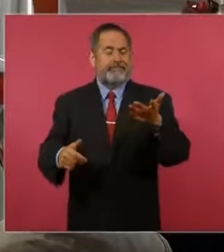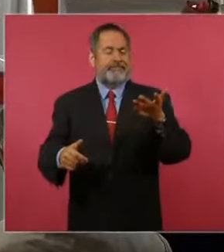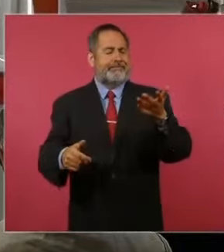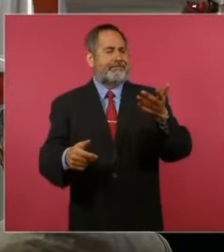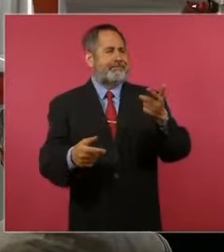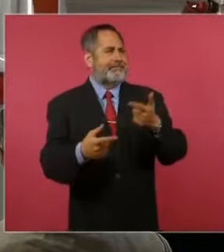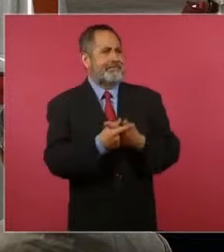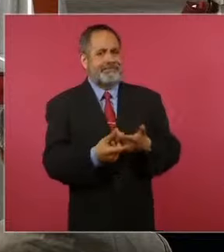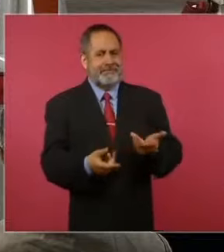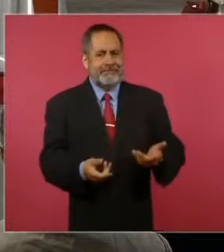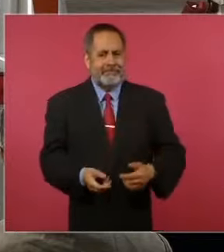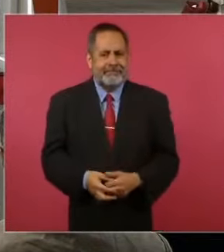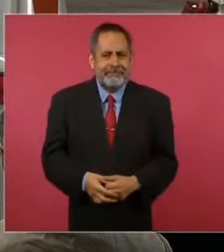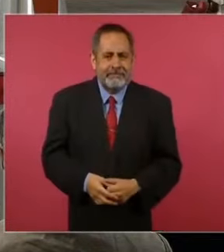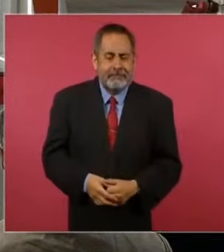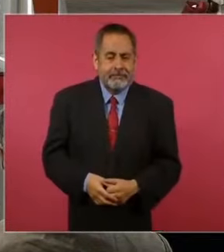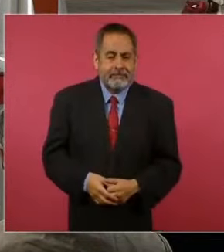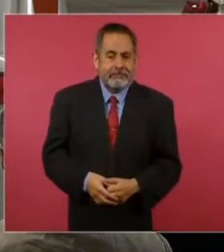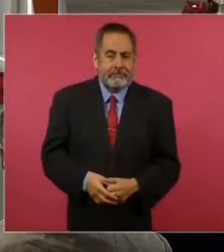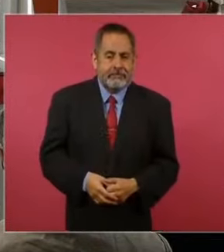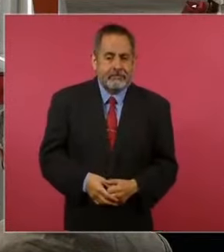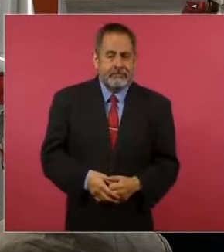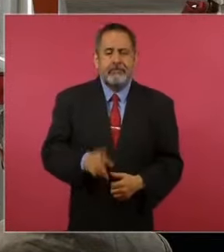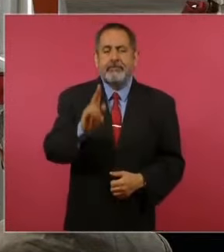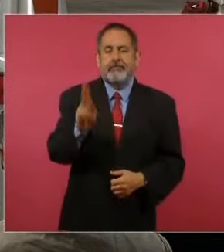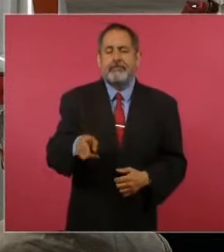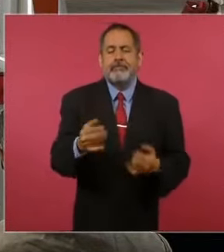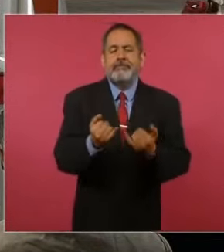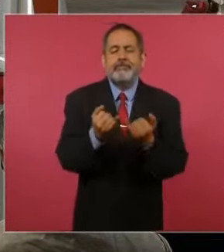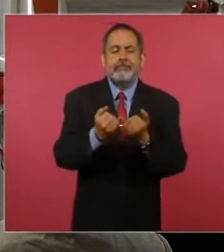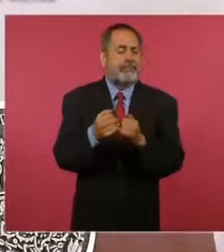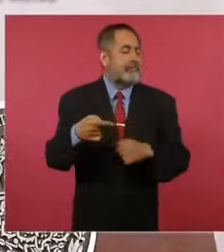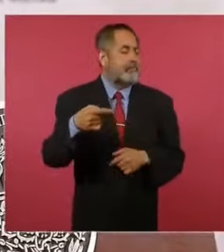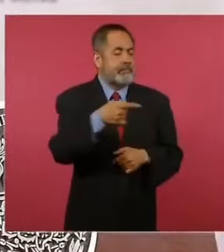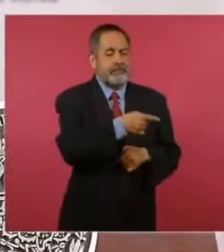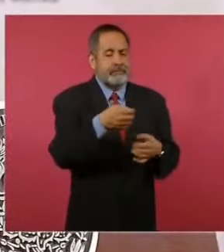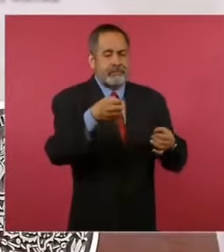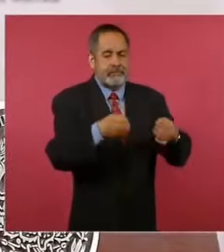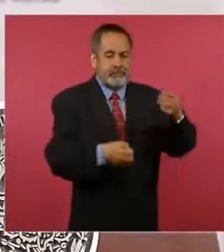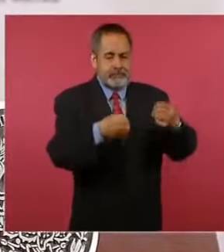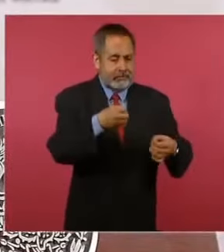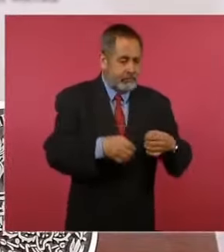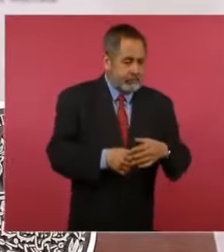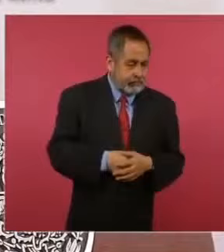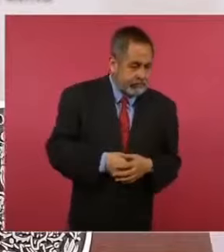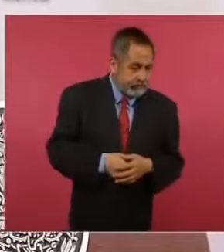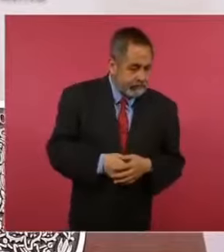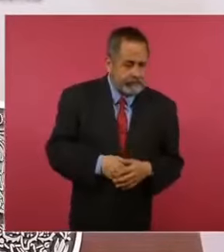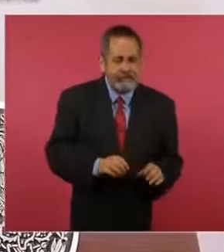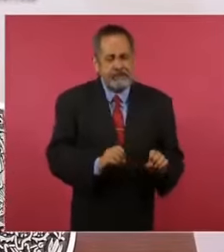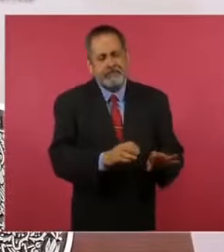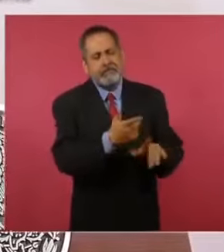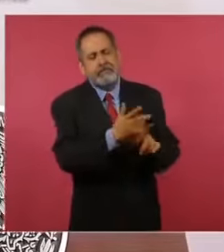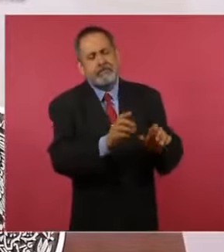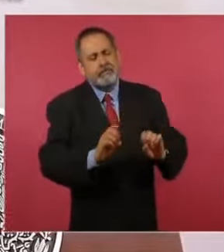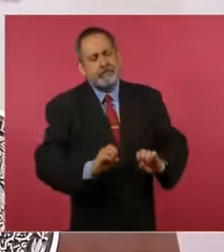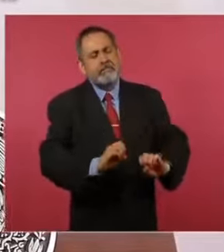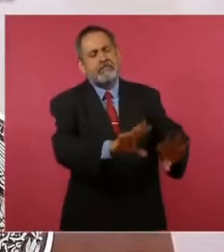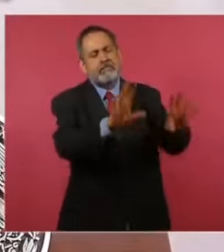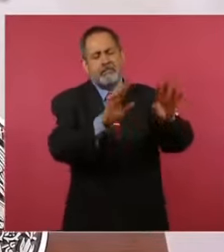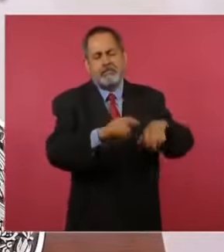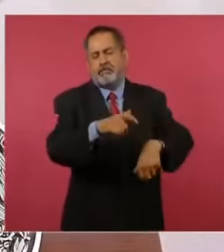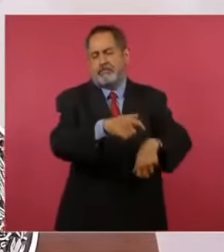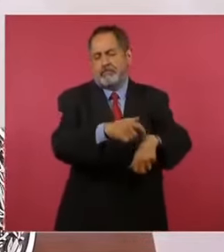Es como cuando un juez deja en libertad a un